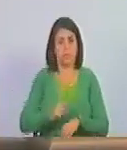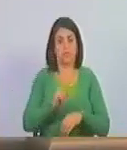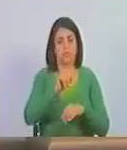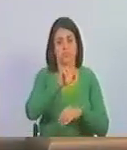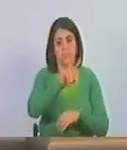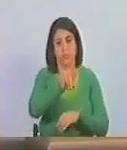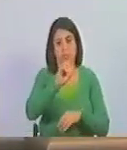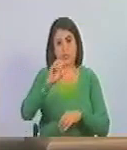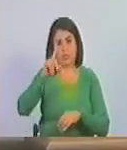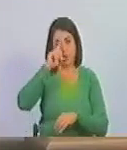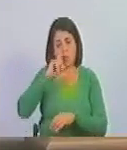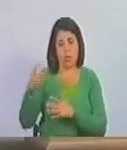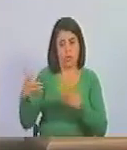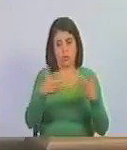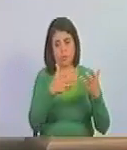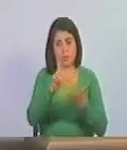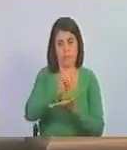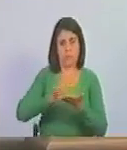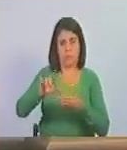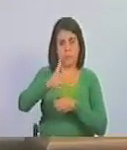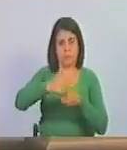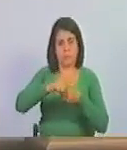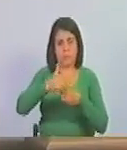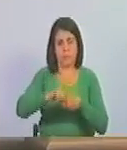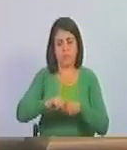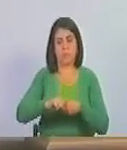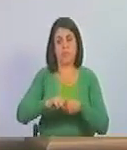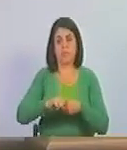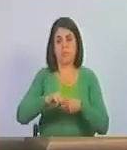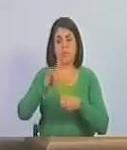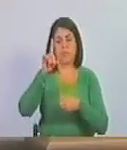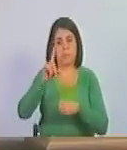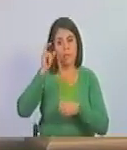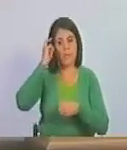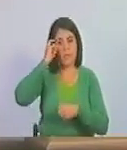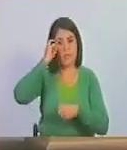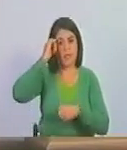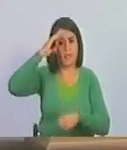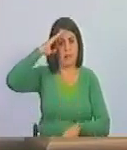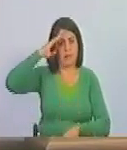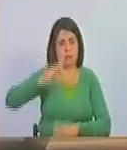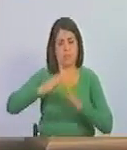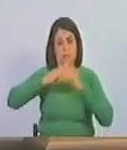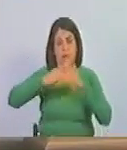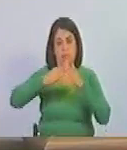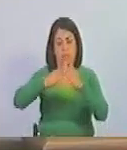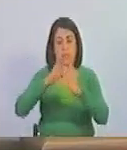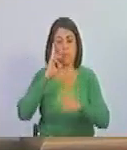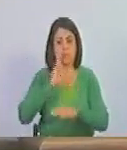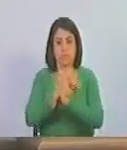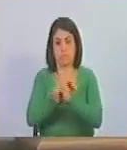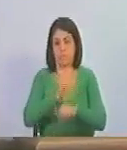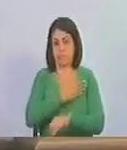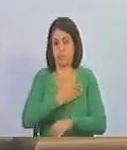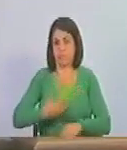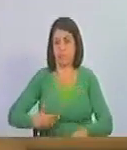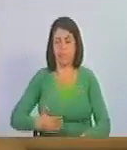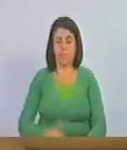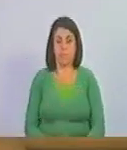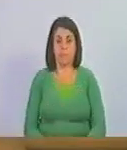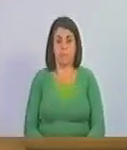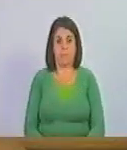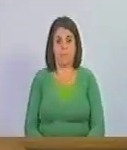bicentenario de la batalla naval del lago de Maracaibo y día de la armada bolivariana. Esto se va a percibir.